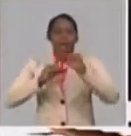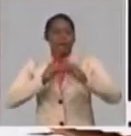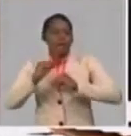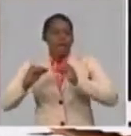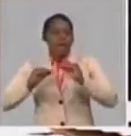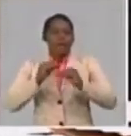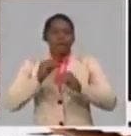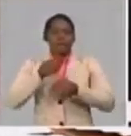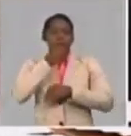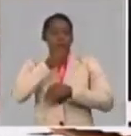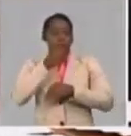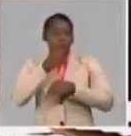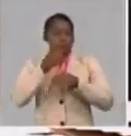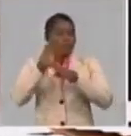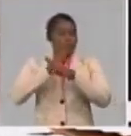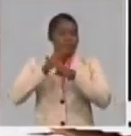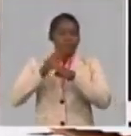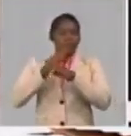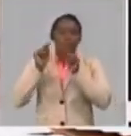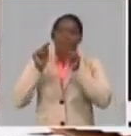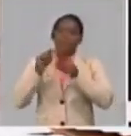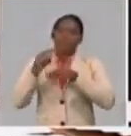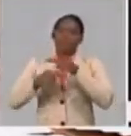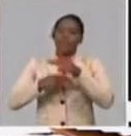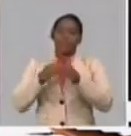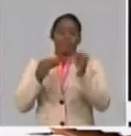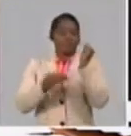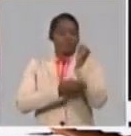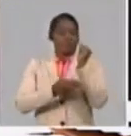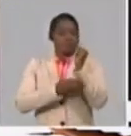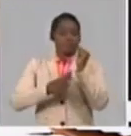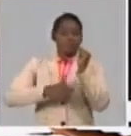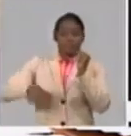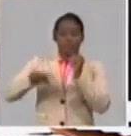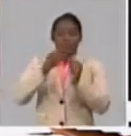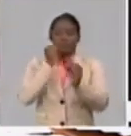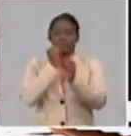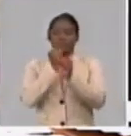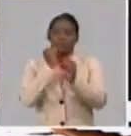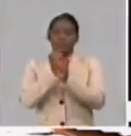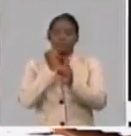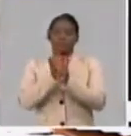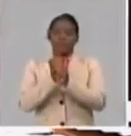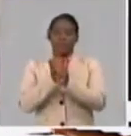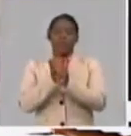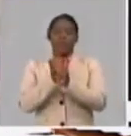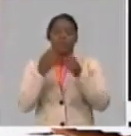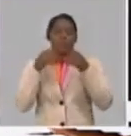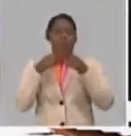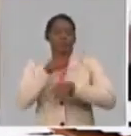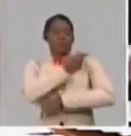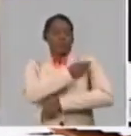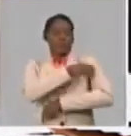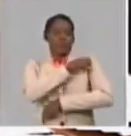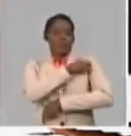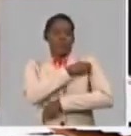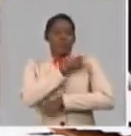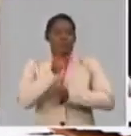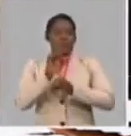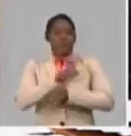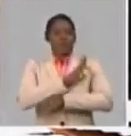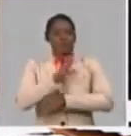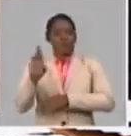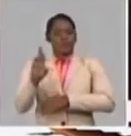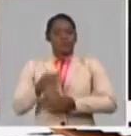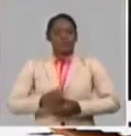ocurre en esas campañas mediáticas y sobre todo la fortaleza y el acompañamiento mayoritario de nuestro pueblo a la revolución.